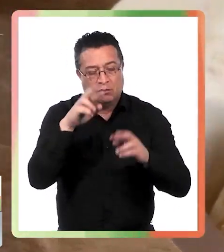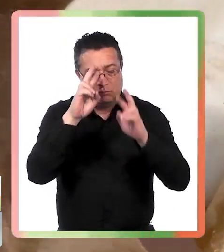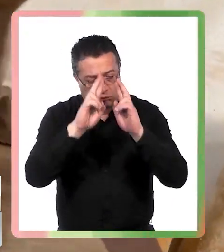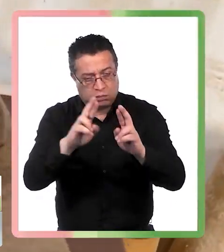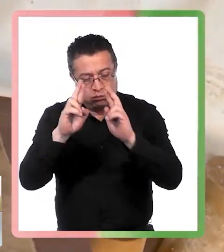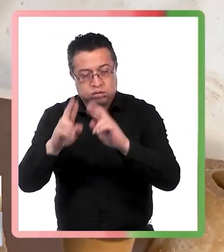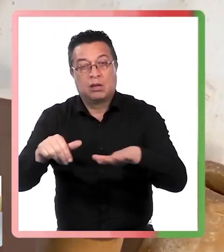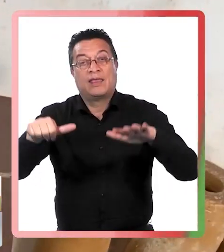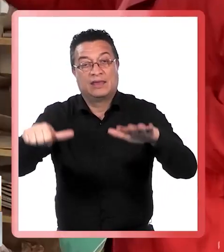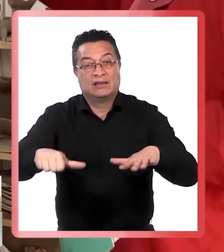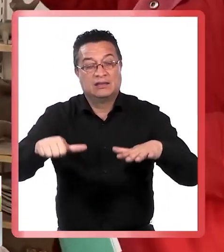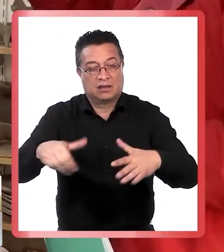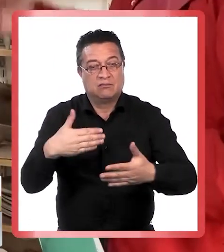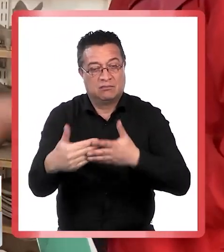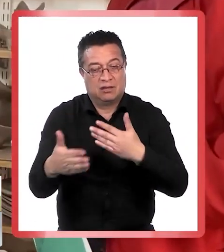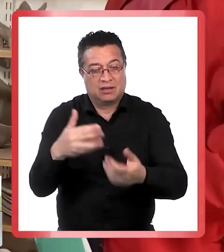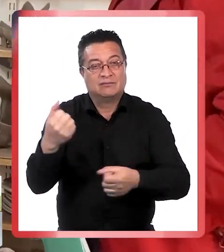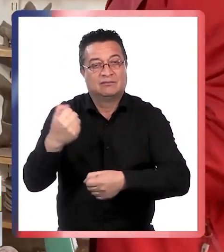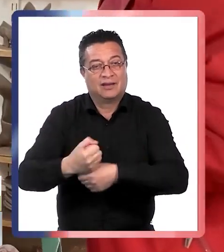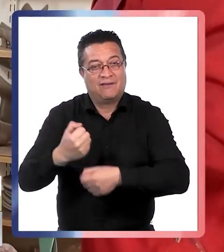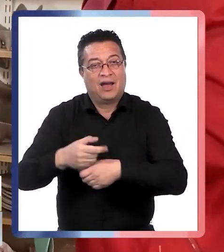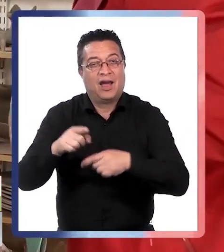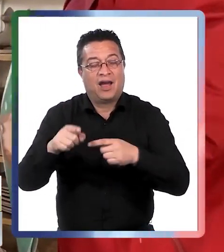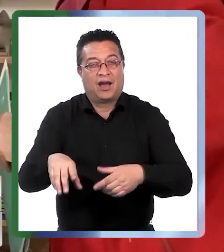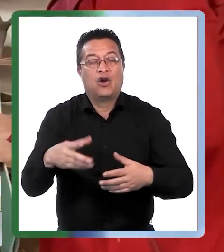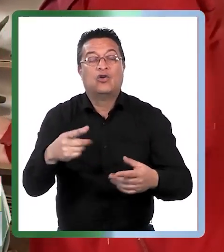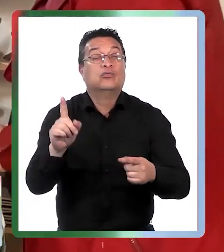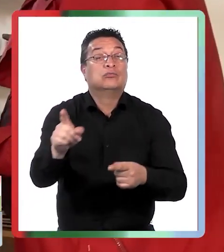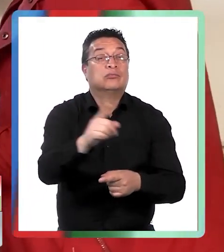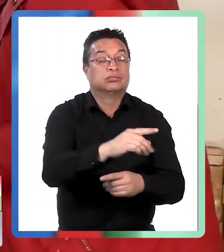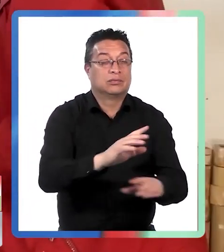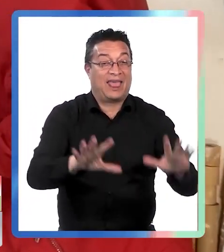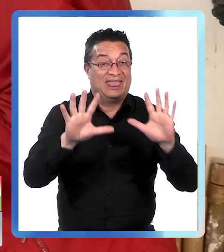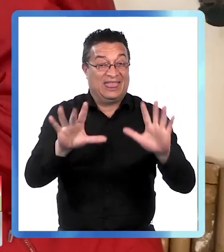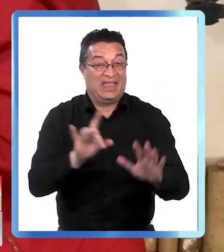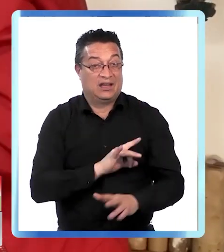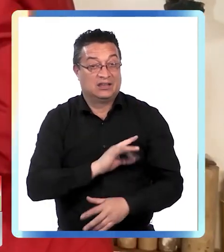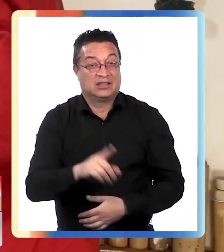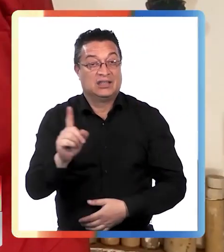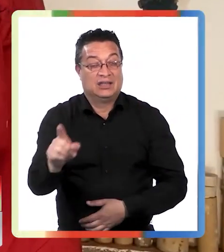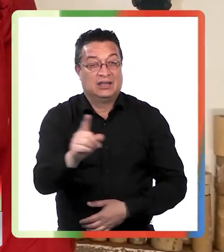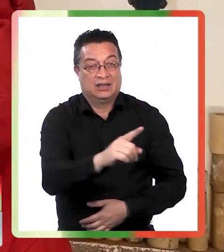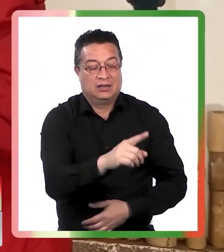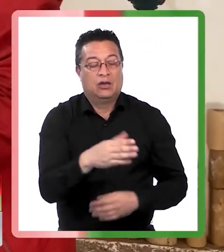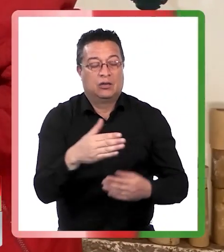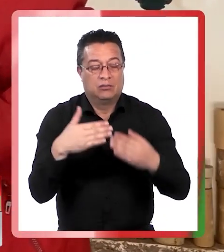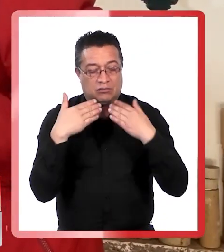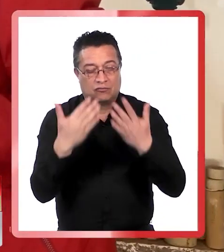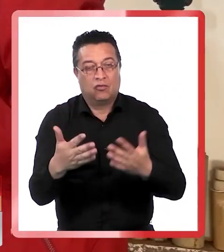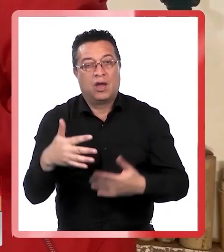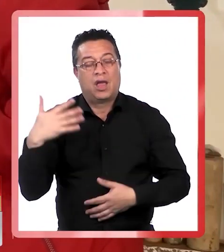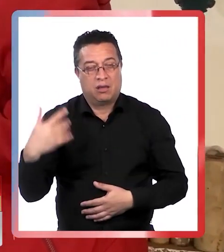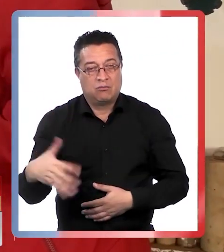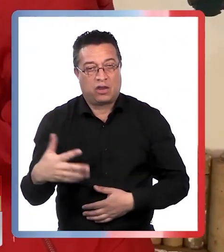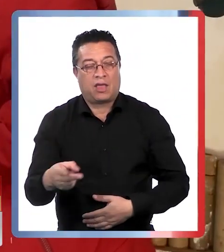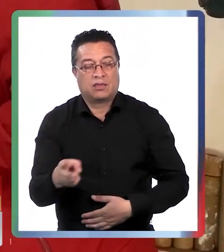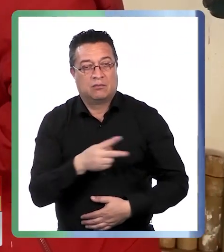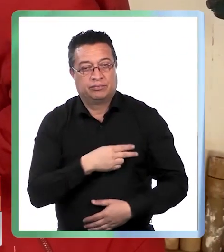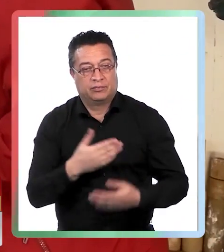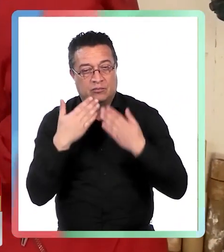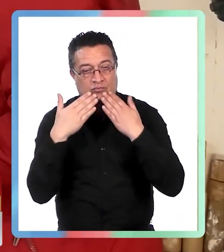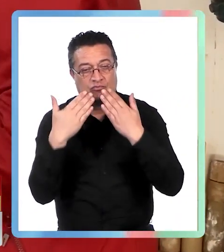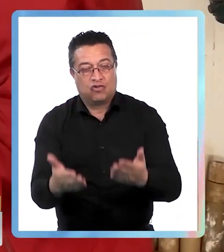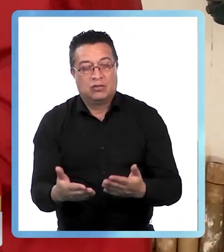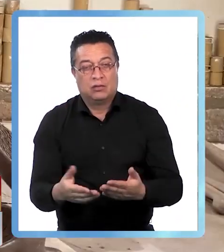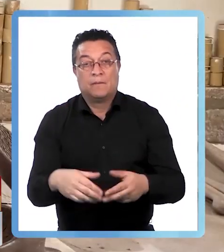fueron también reconocidos 16 artesanos y artesanas de los cuales 10 chilenos recibieron este importante